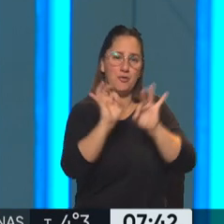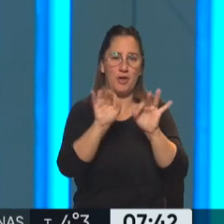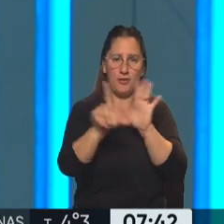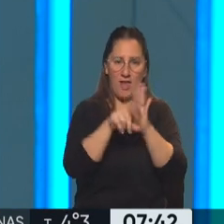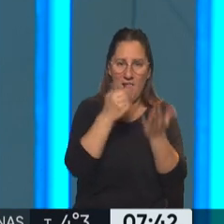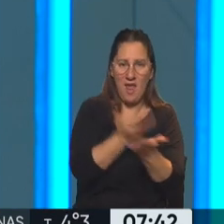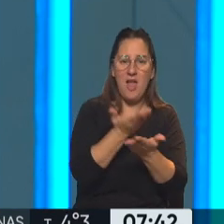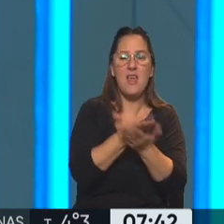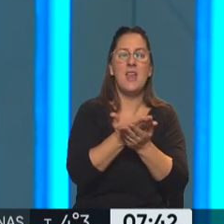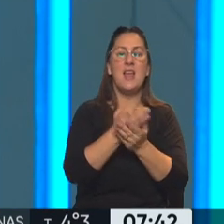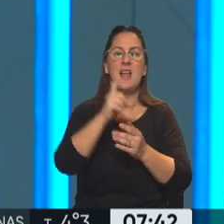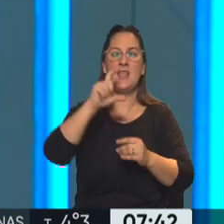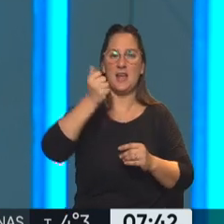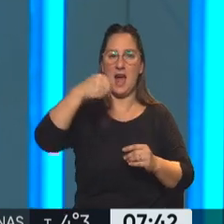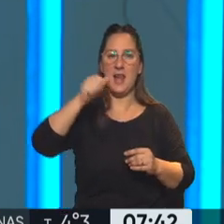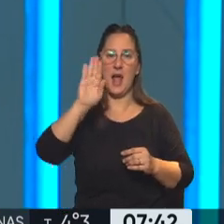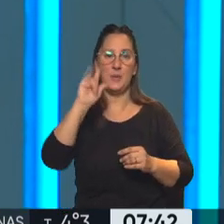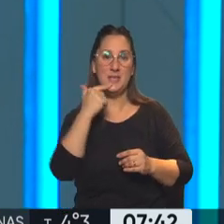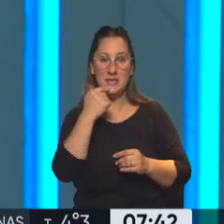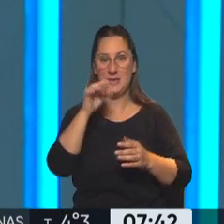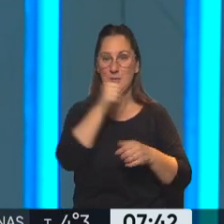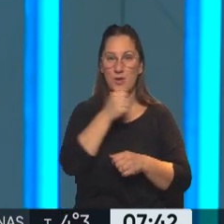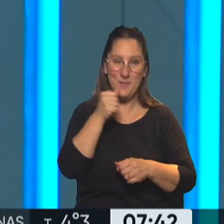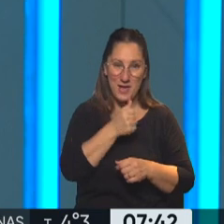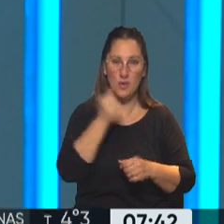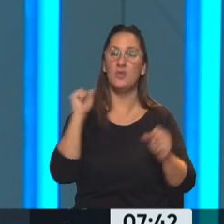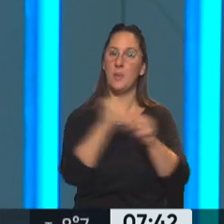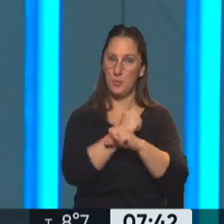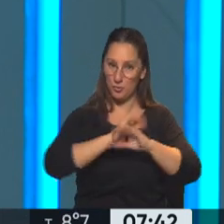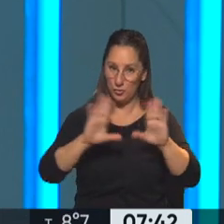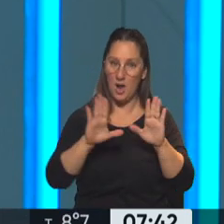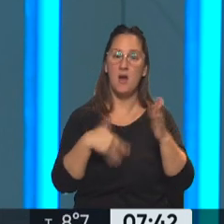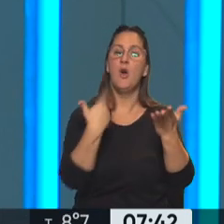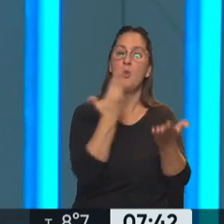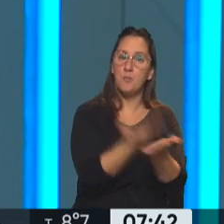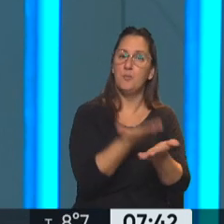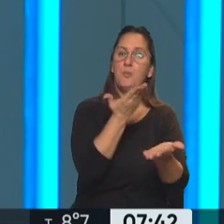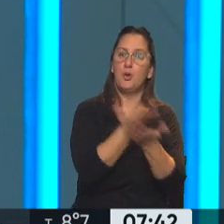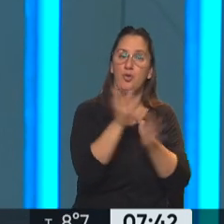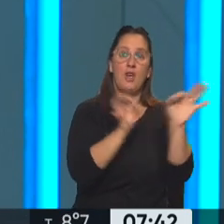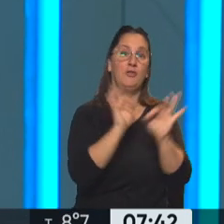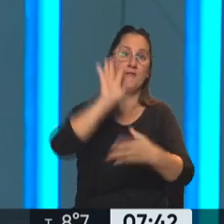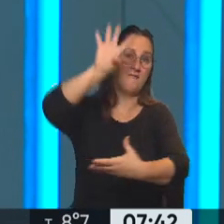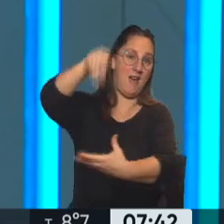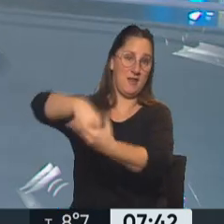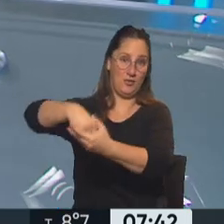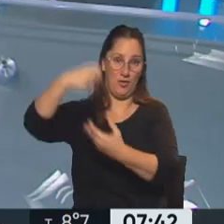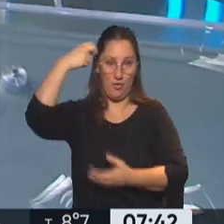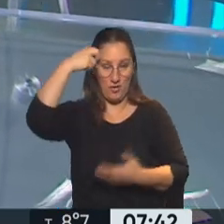fue por ejemplo el de cannabis medicinal que se aprobó, pero después tiene un montón de proyectos de ley que presentó y que por ahora están en el Congreso, por ejemplo,